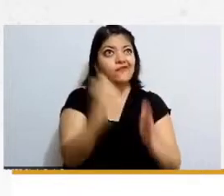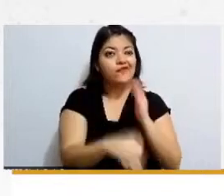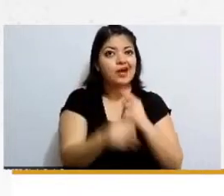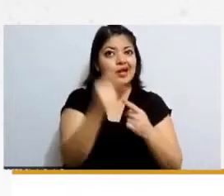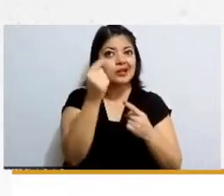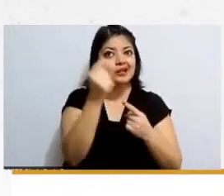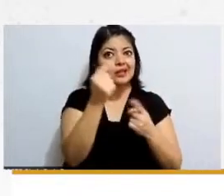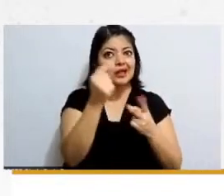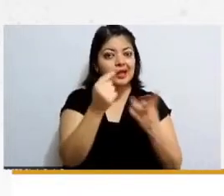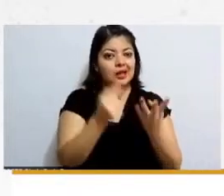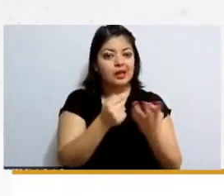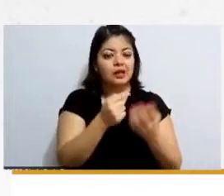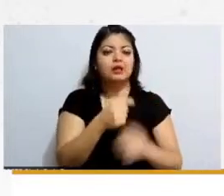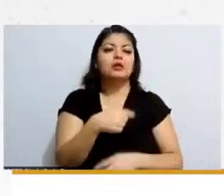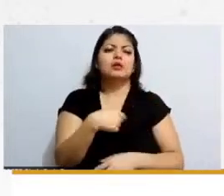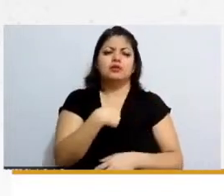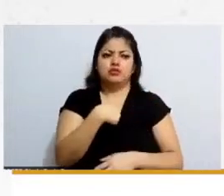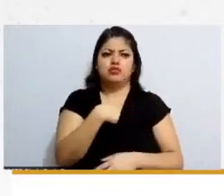maestros